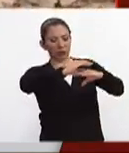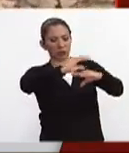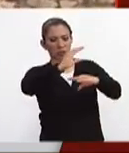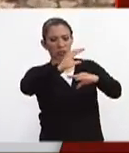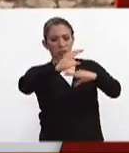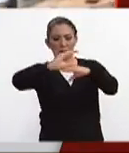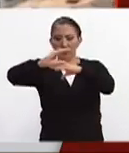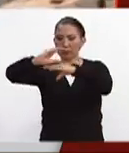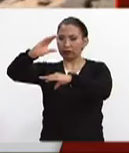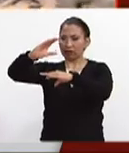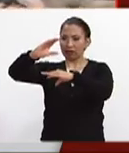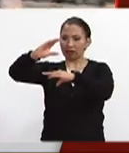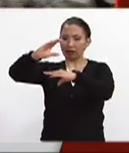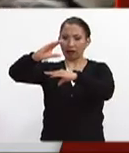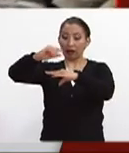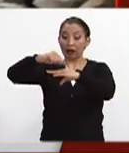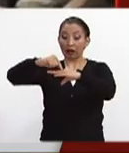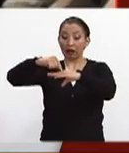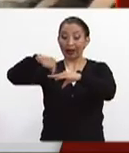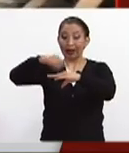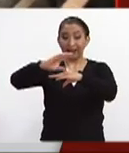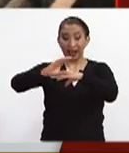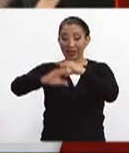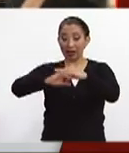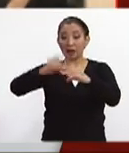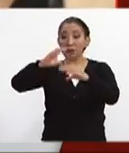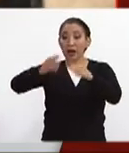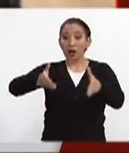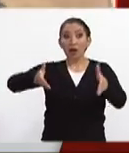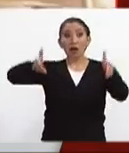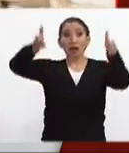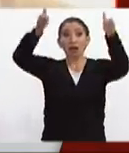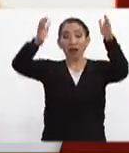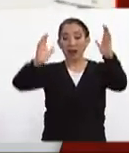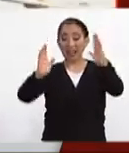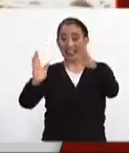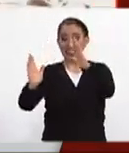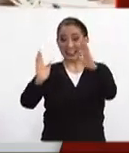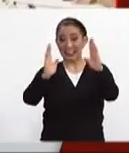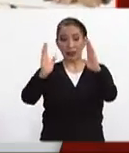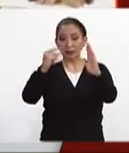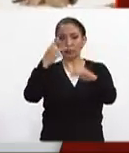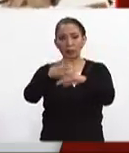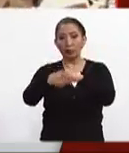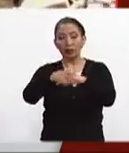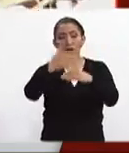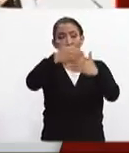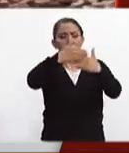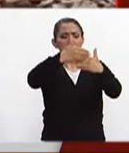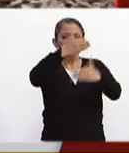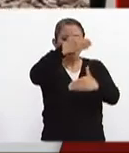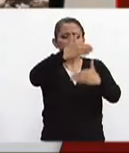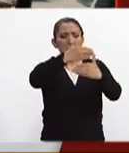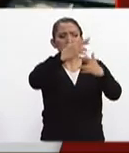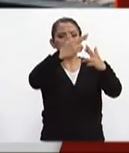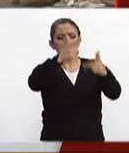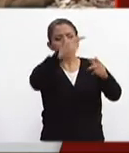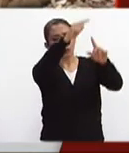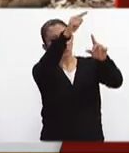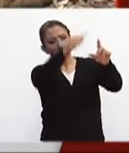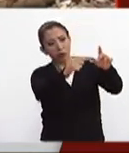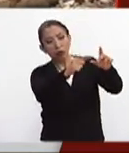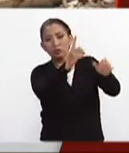sin embargo la estructura no está en riesgo puede ser que los muros se hayan se hayan tronado